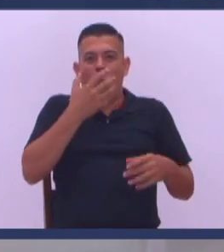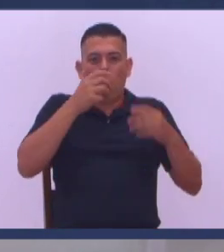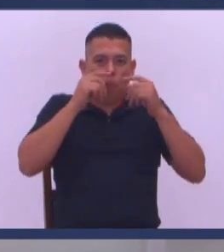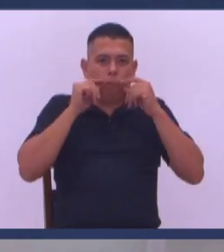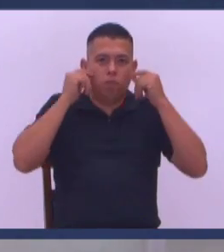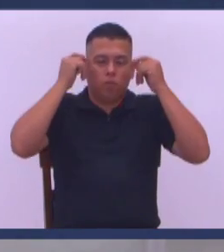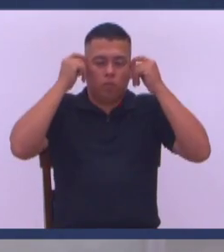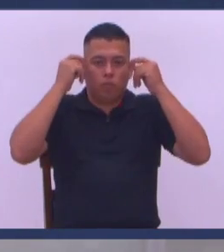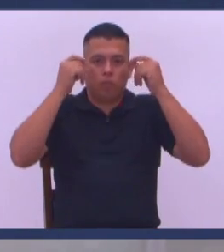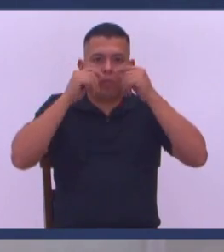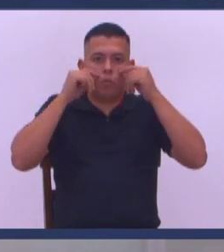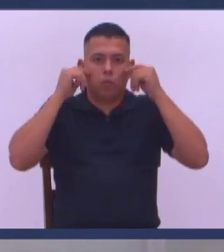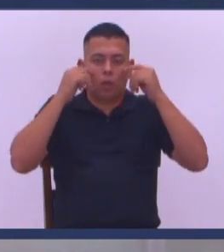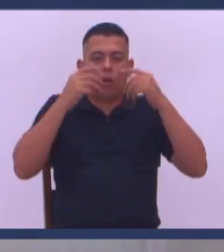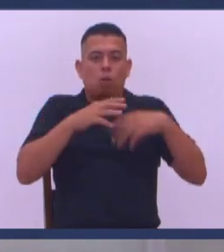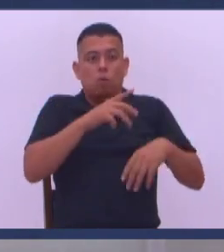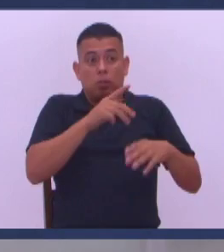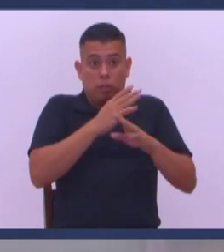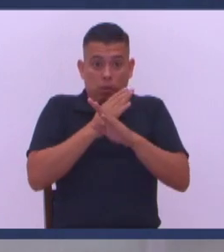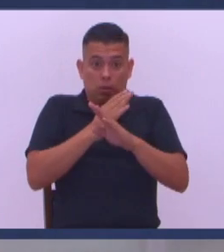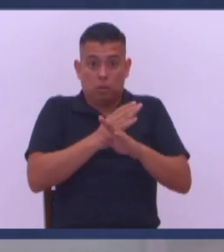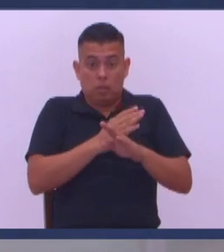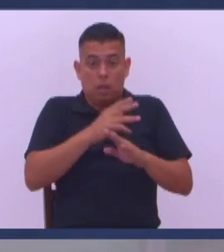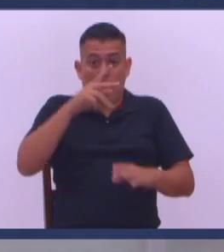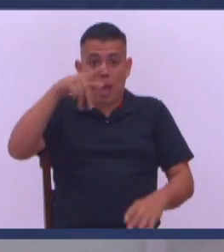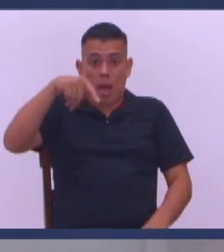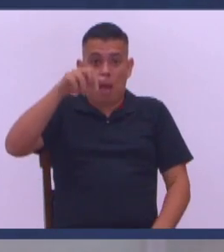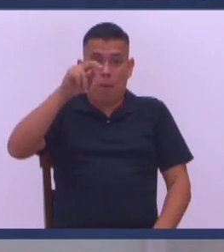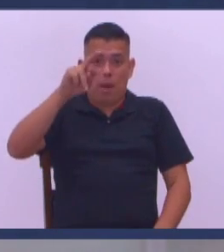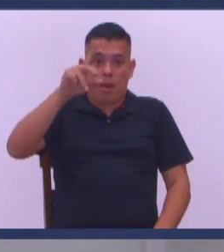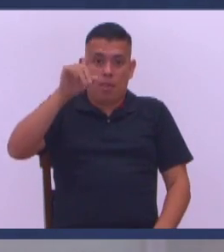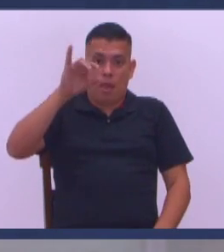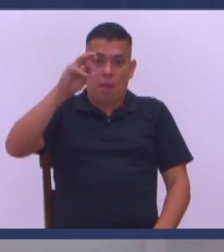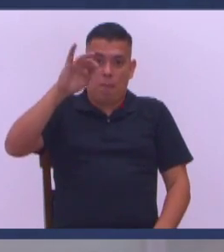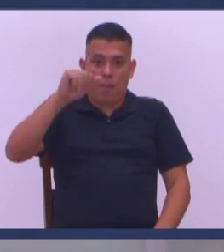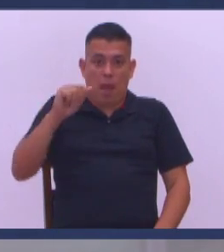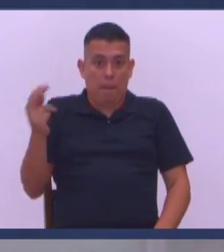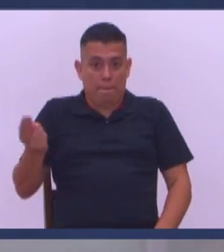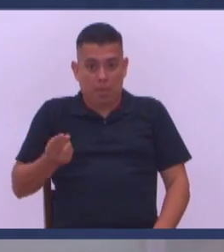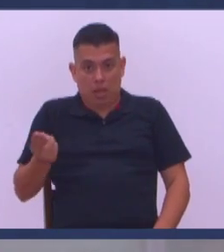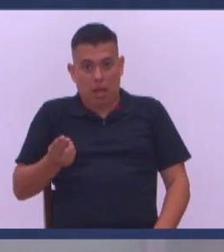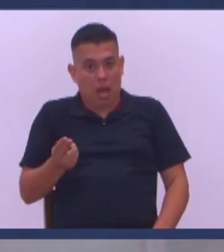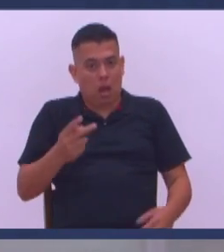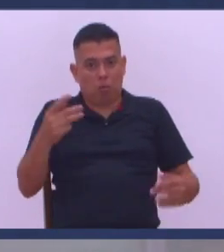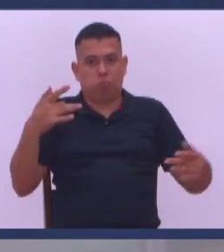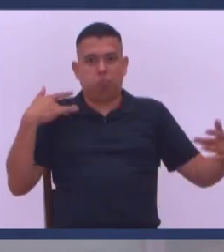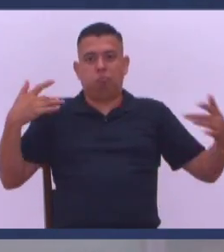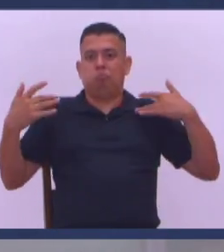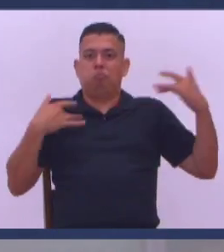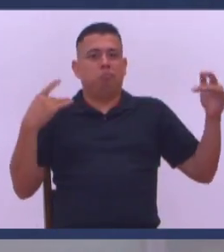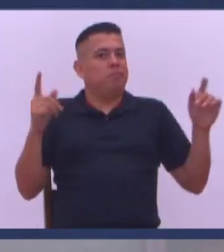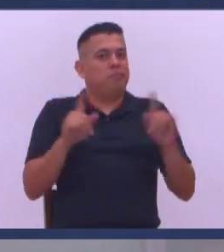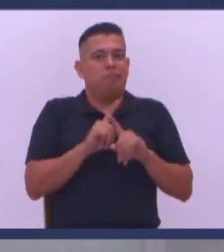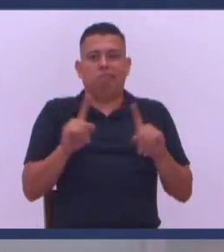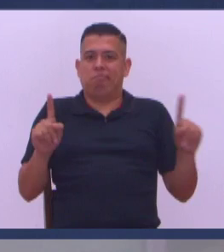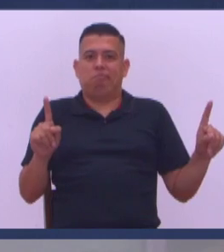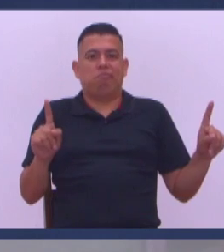mascarilla Si usted cuida Con quien anda caminando La pandemia del pecado La pandemia La desgracia La pandemia Los problemas No lo va a tocar